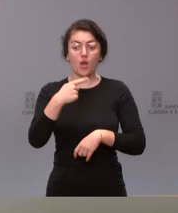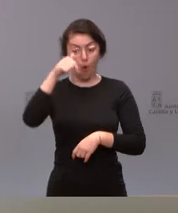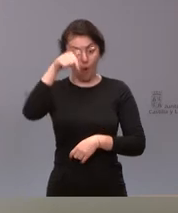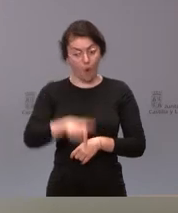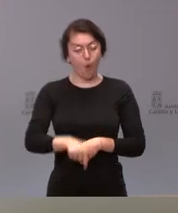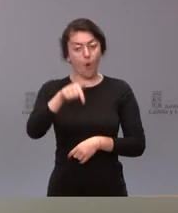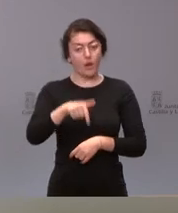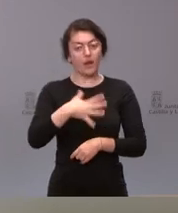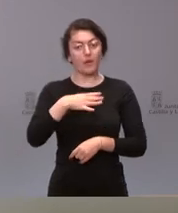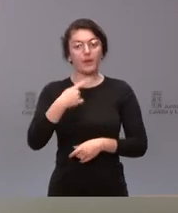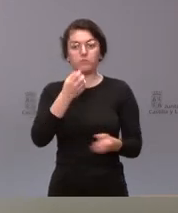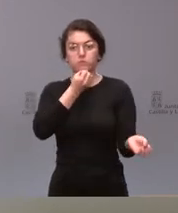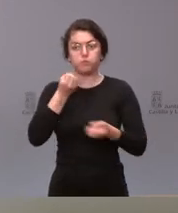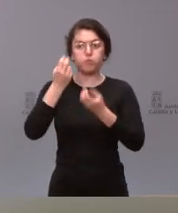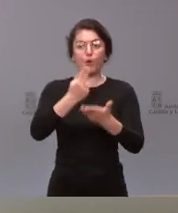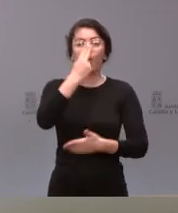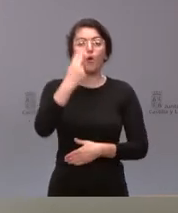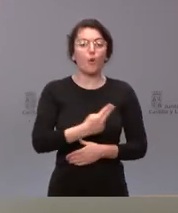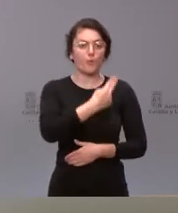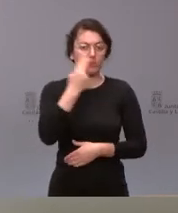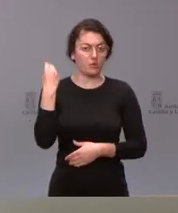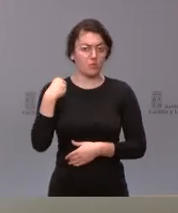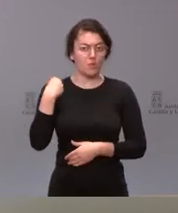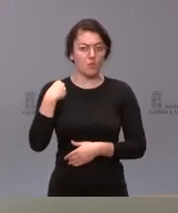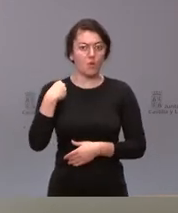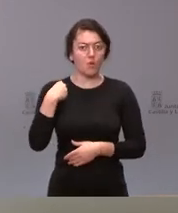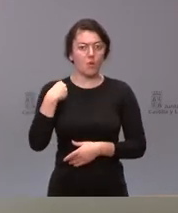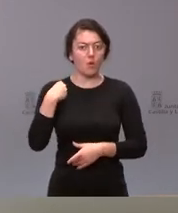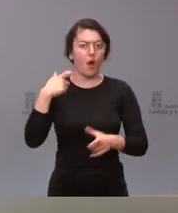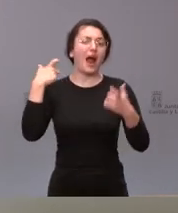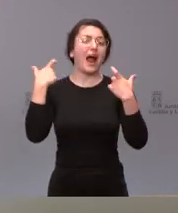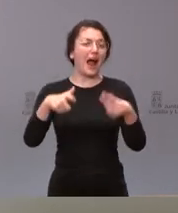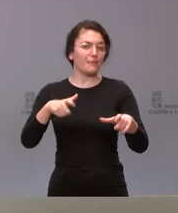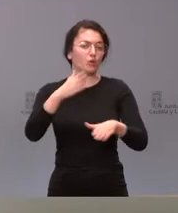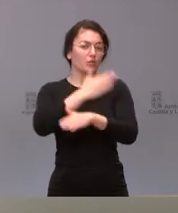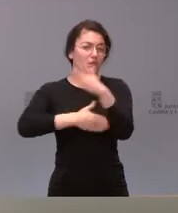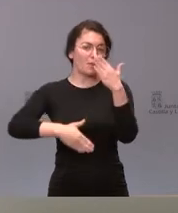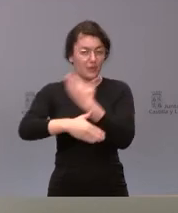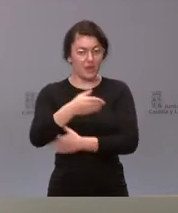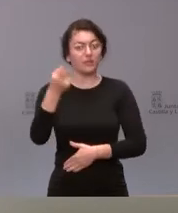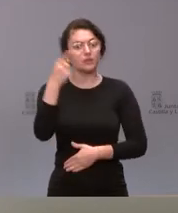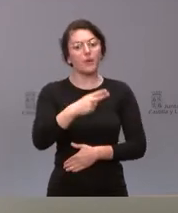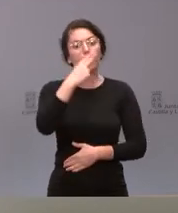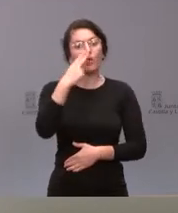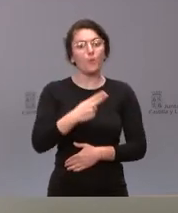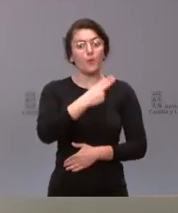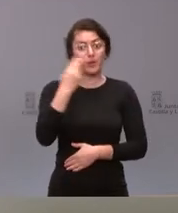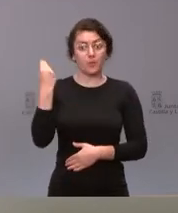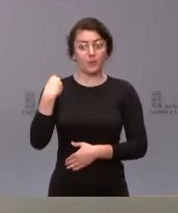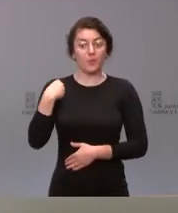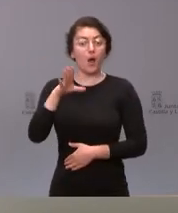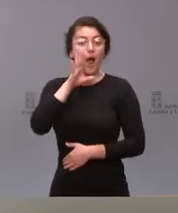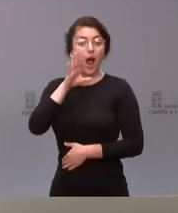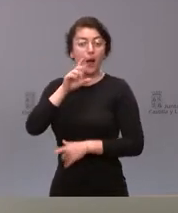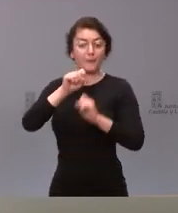para poner de manifiesto nuestro compromiso con el mundo de la discapacidad nuestro compromiso en relación con su pregunta con